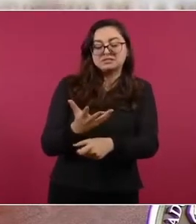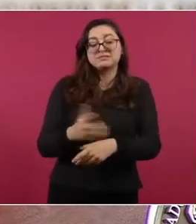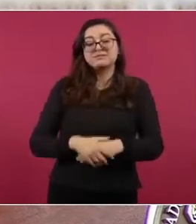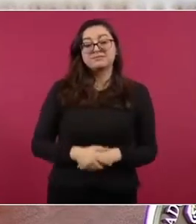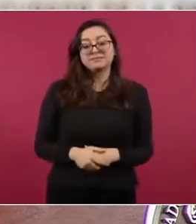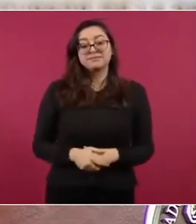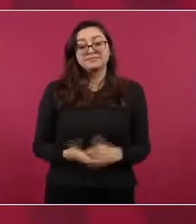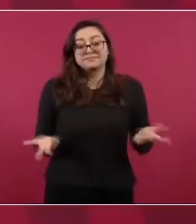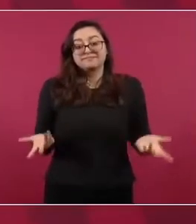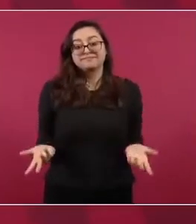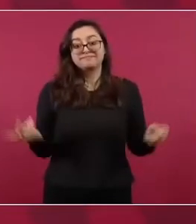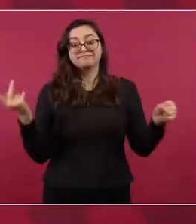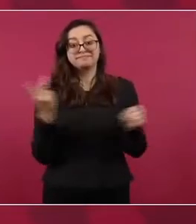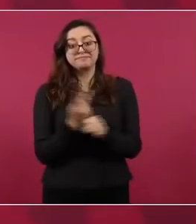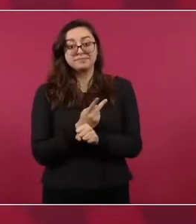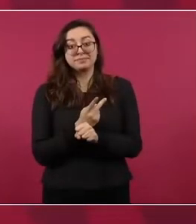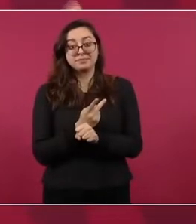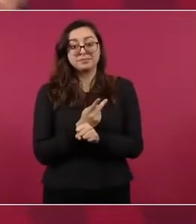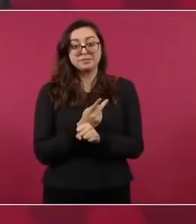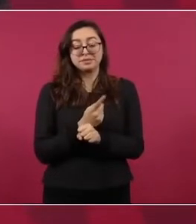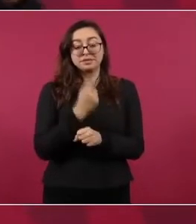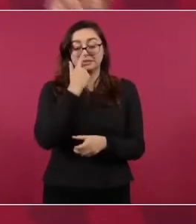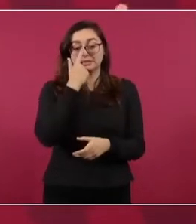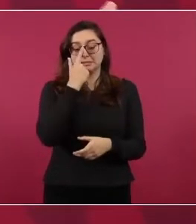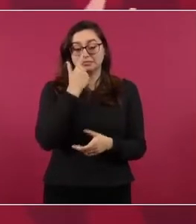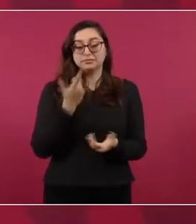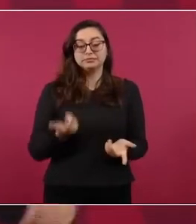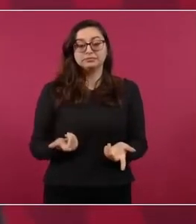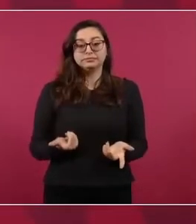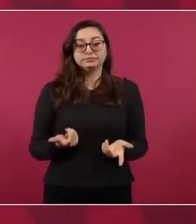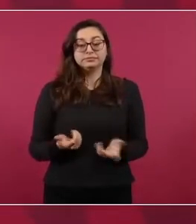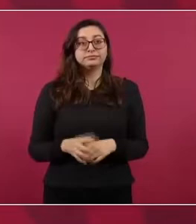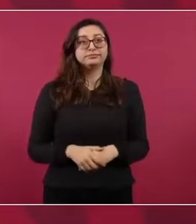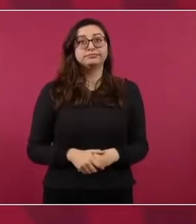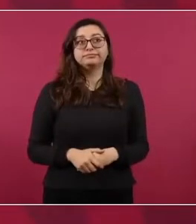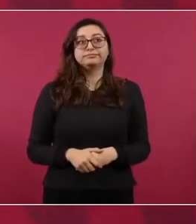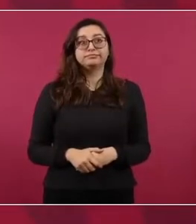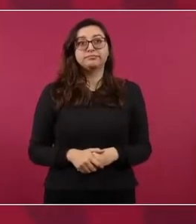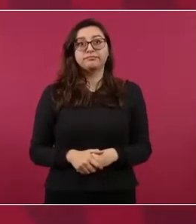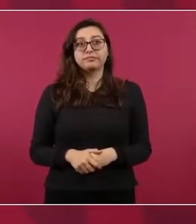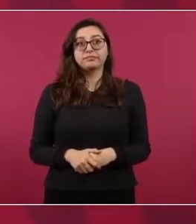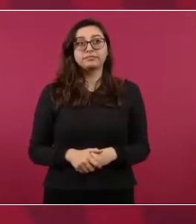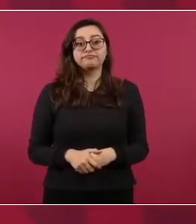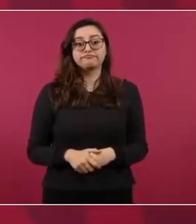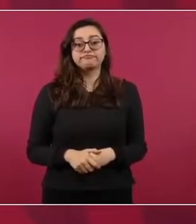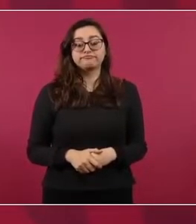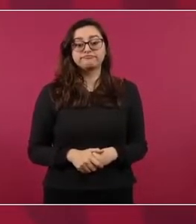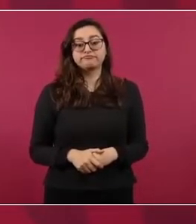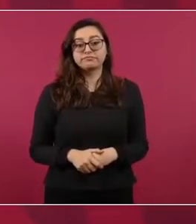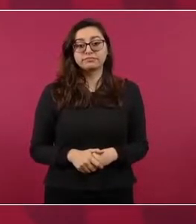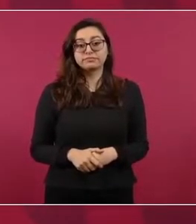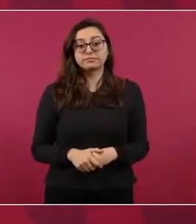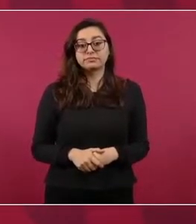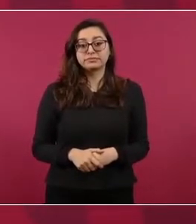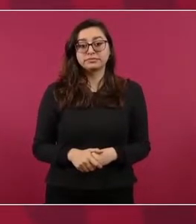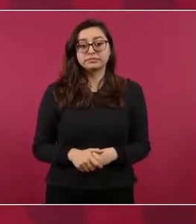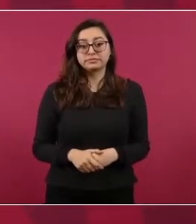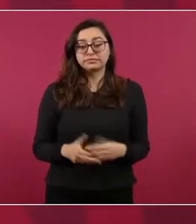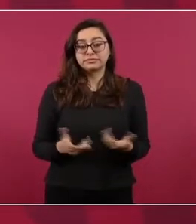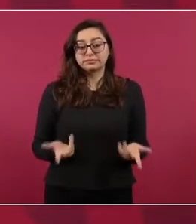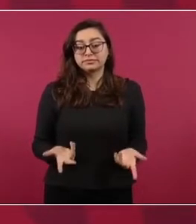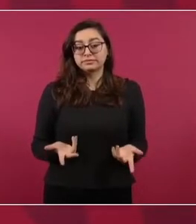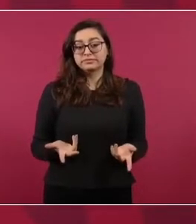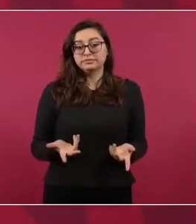movimiento, porque fueron más que nada los